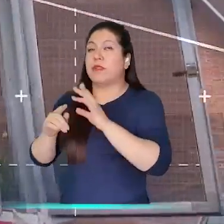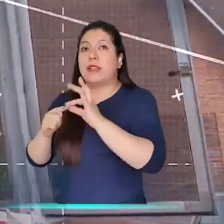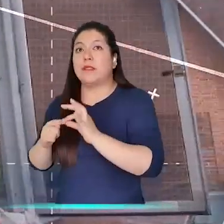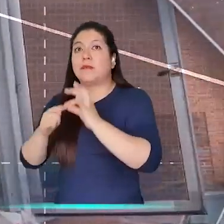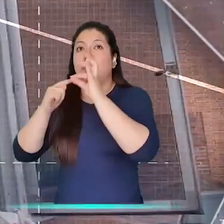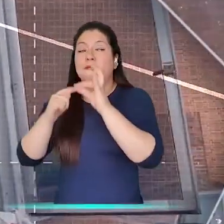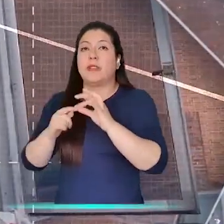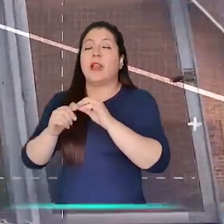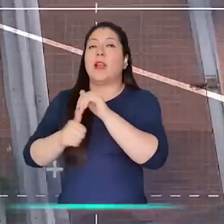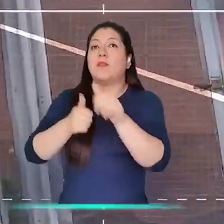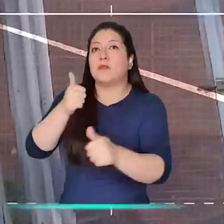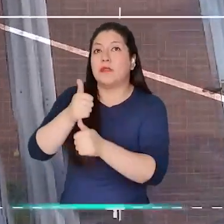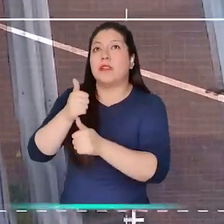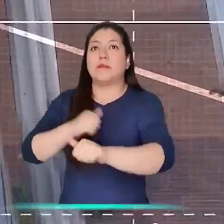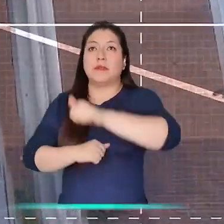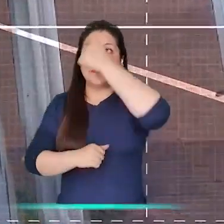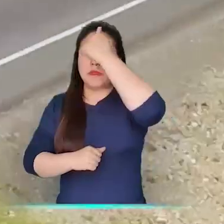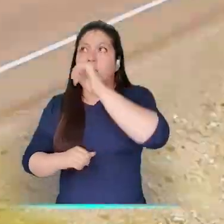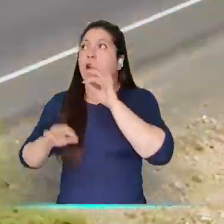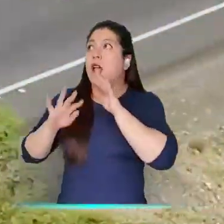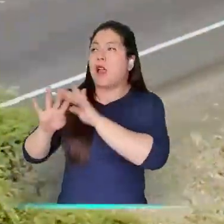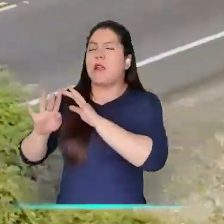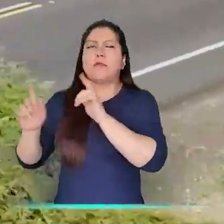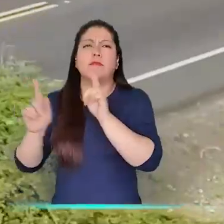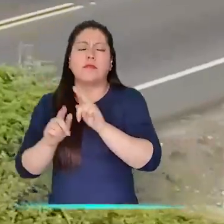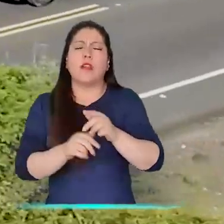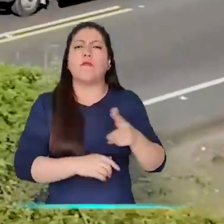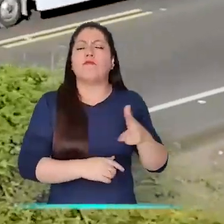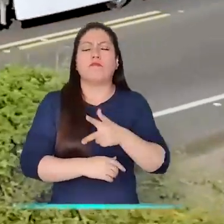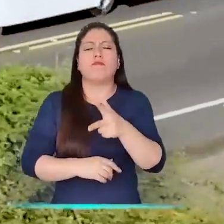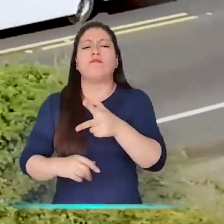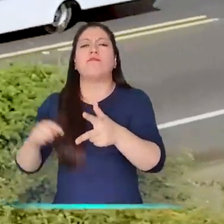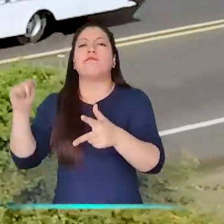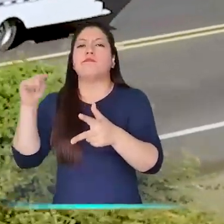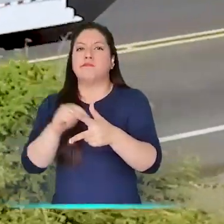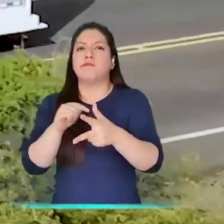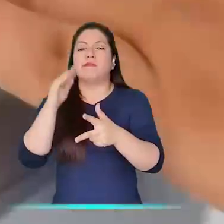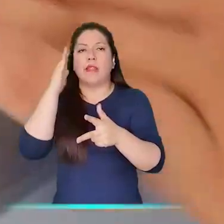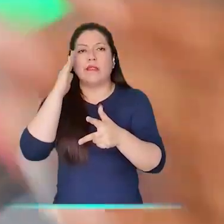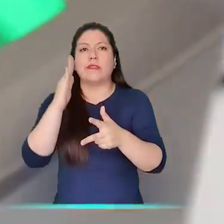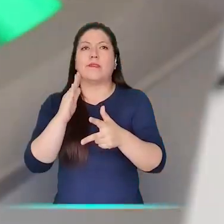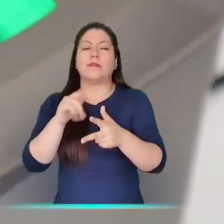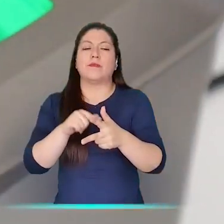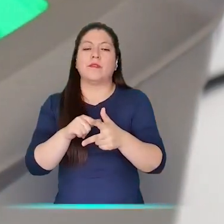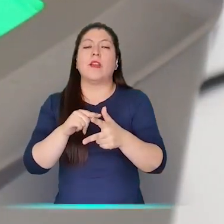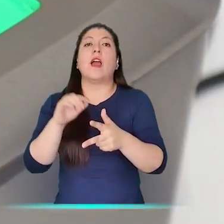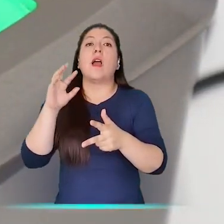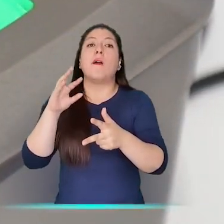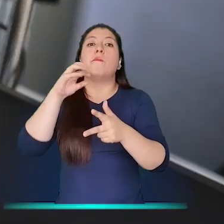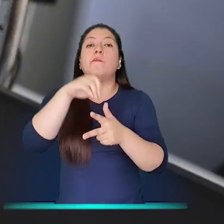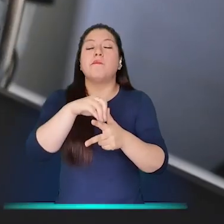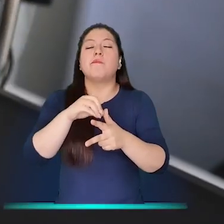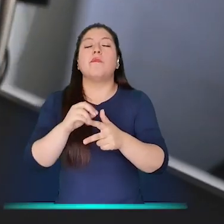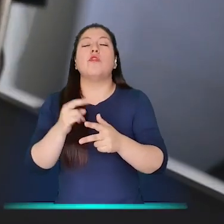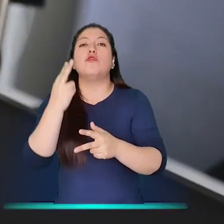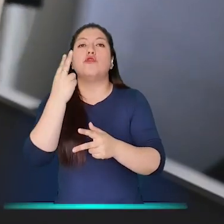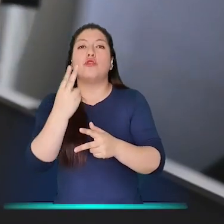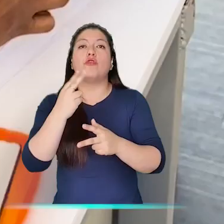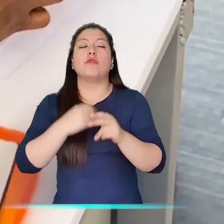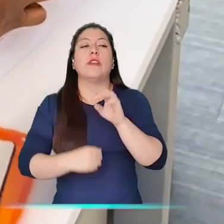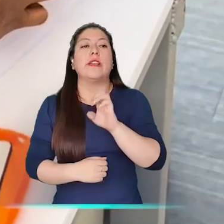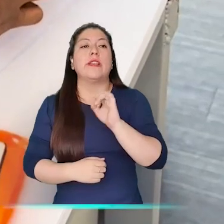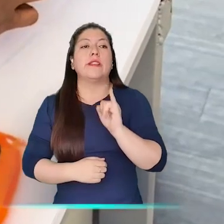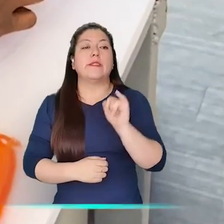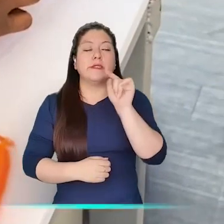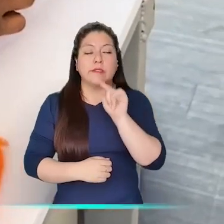municipales, especiales y auxiliares. La oficina móvil Juntos sobre Ruedas opera a través de una móvil que cuenta con dos